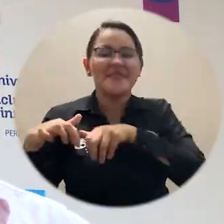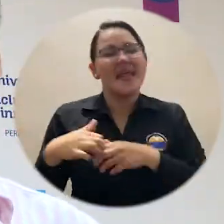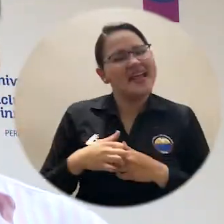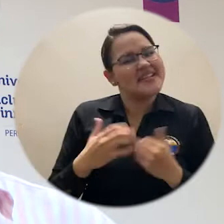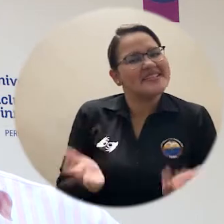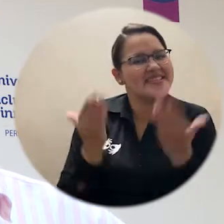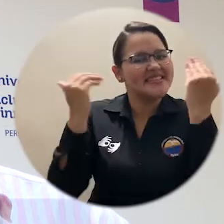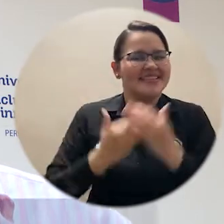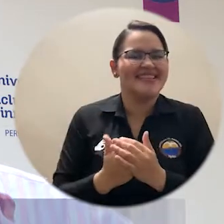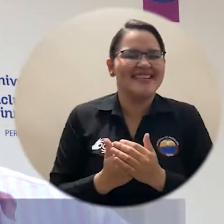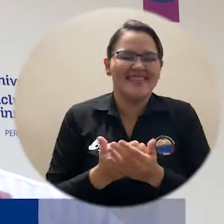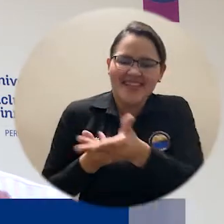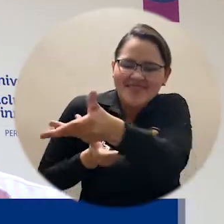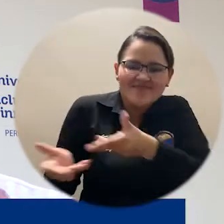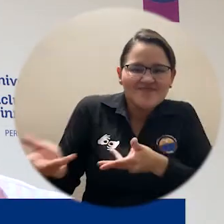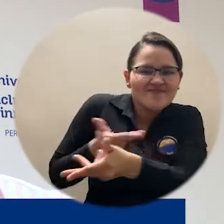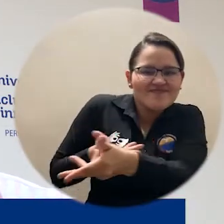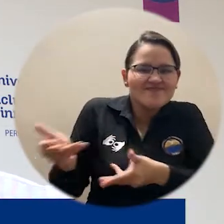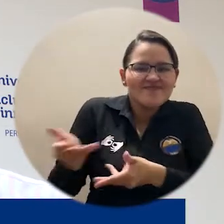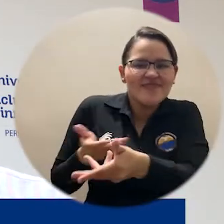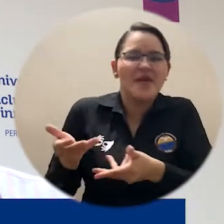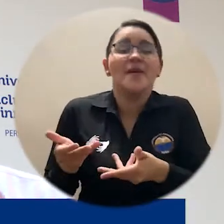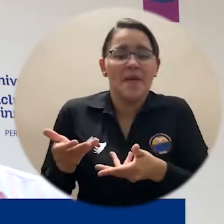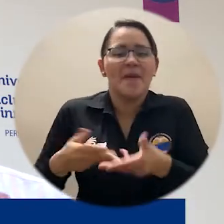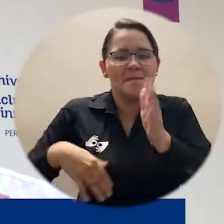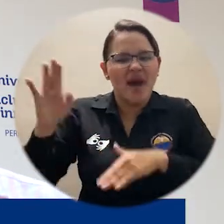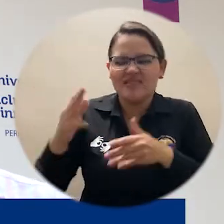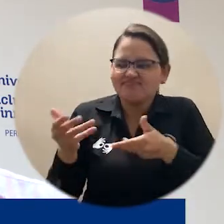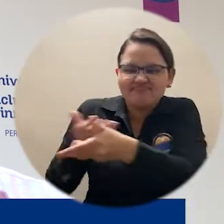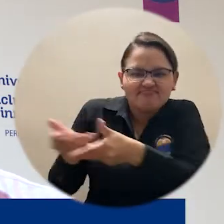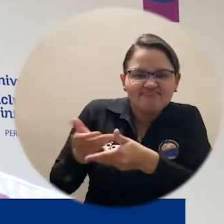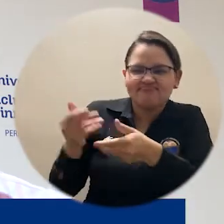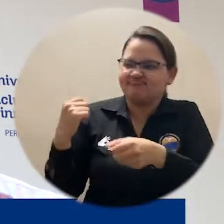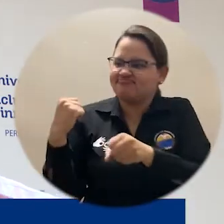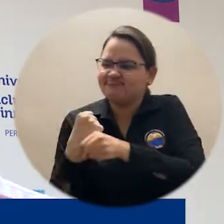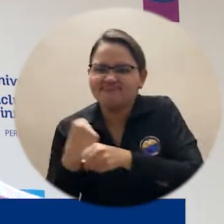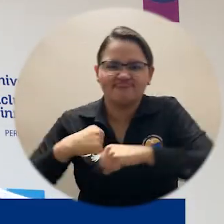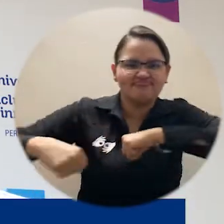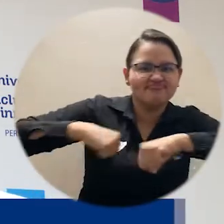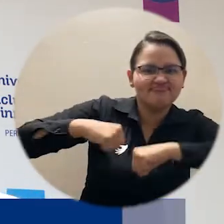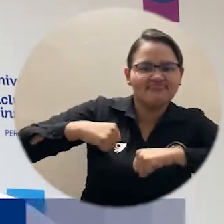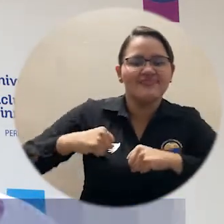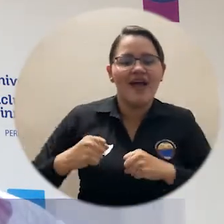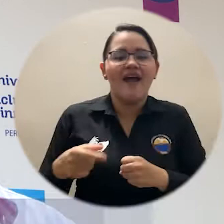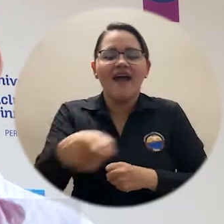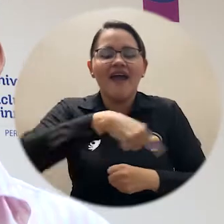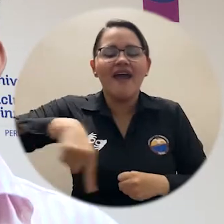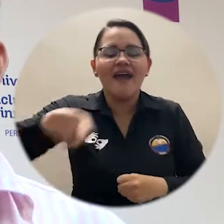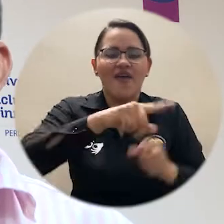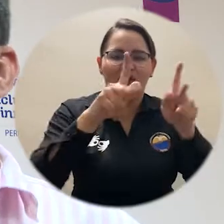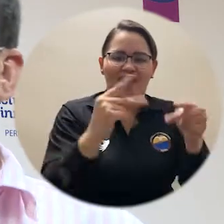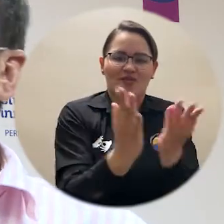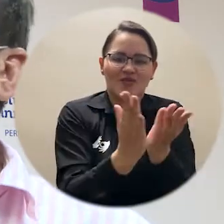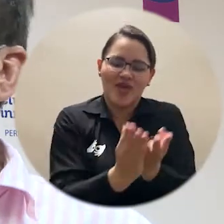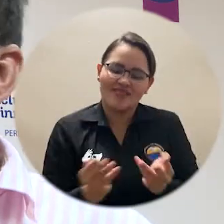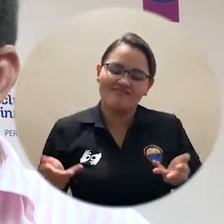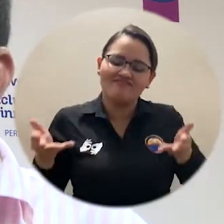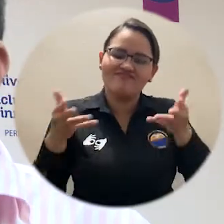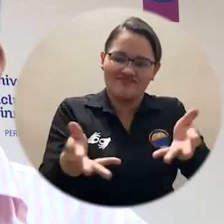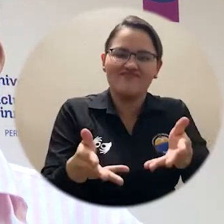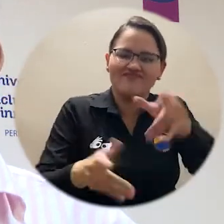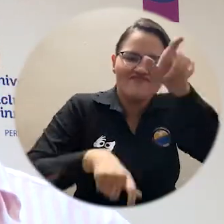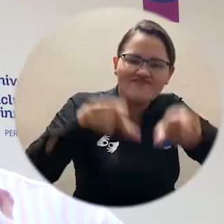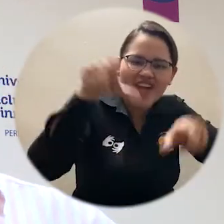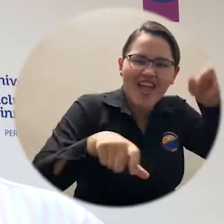lo que le está demostrando a los materianes es que cuando hay unión hay mucha fuerza, y si hay mucha fuerza los beneficiarios son nuestros